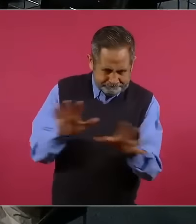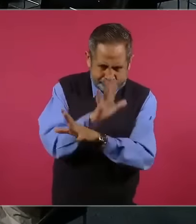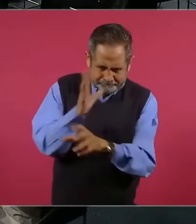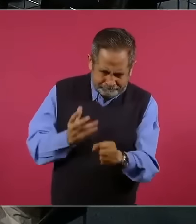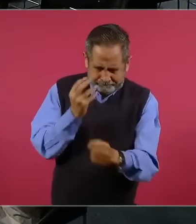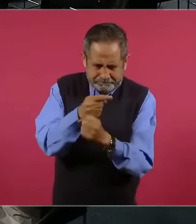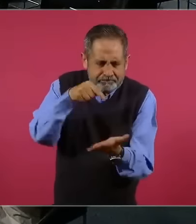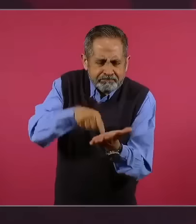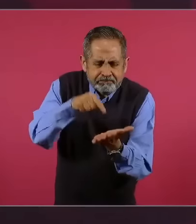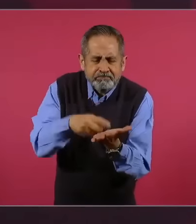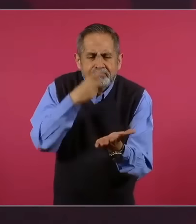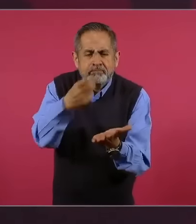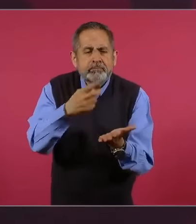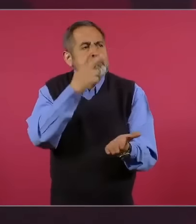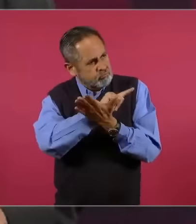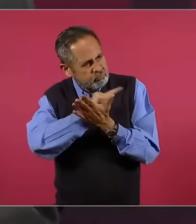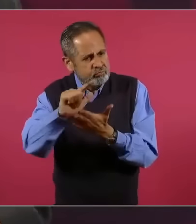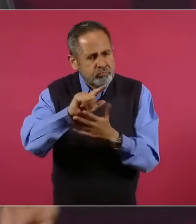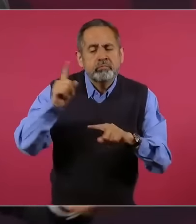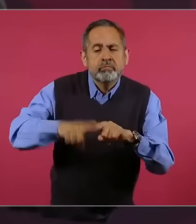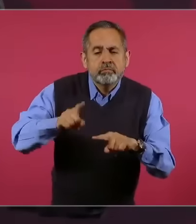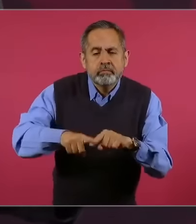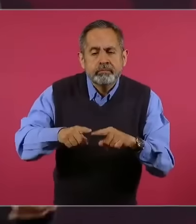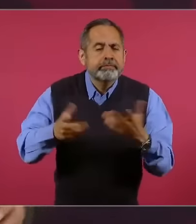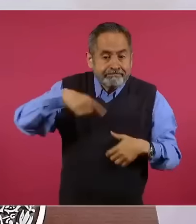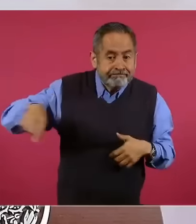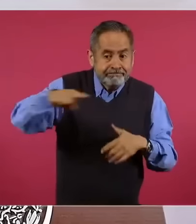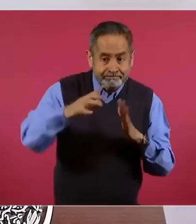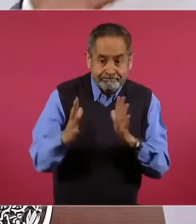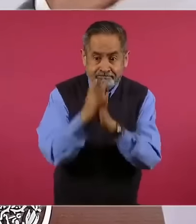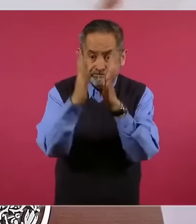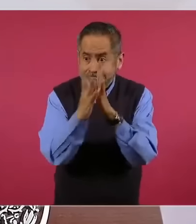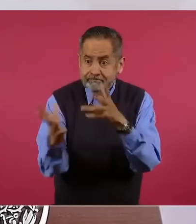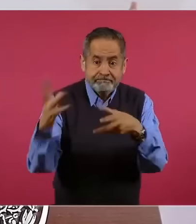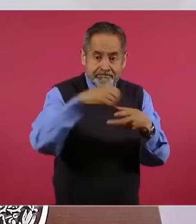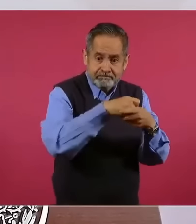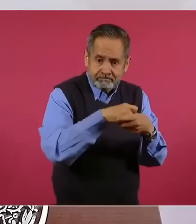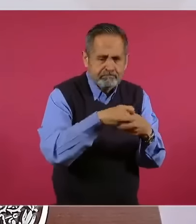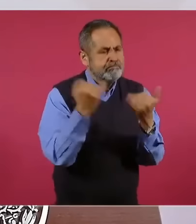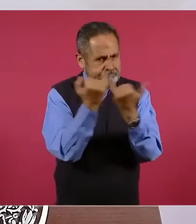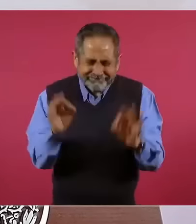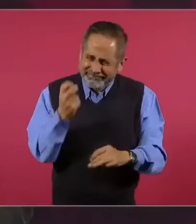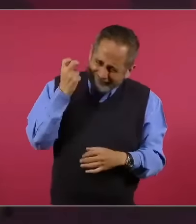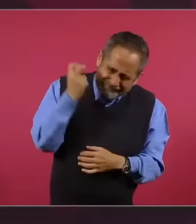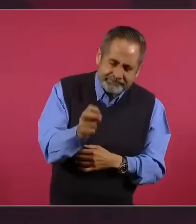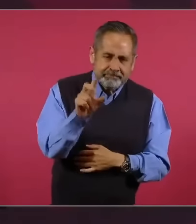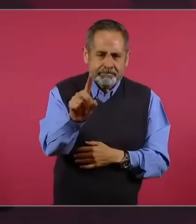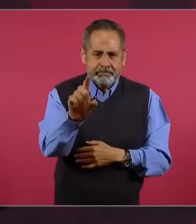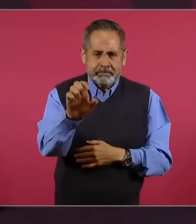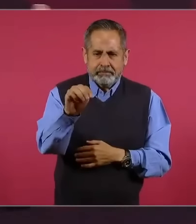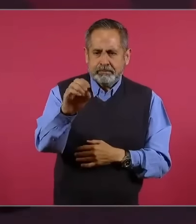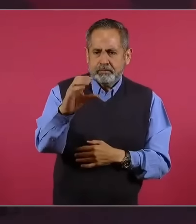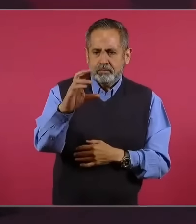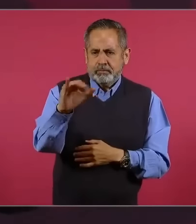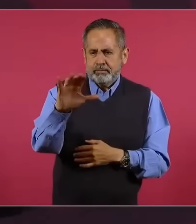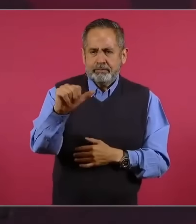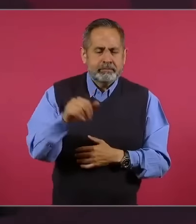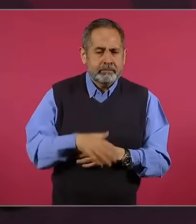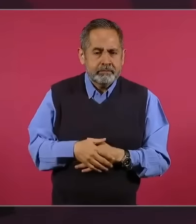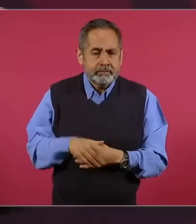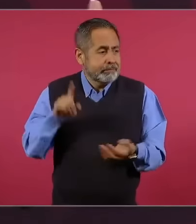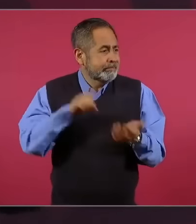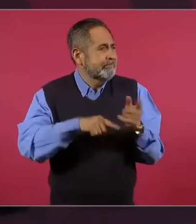se purifica la vida pública? Con el pueblo. Y eso es democracia. Si algo está podrido,